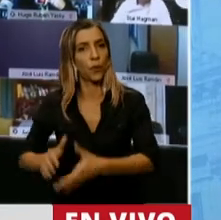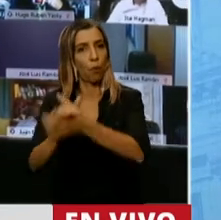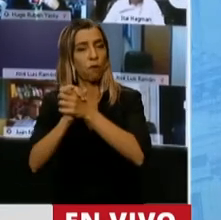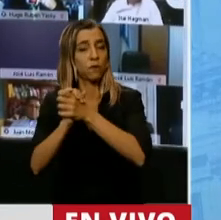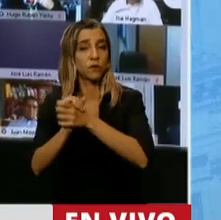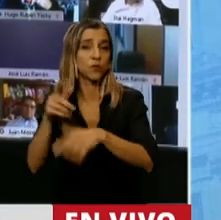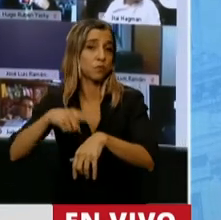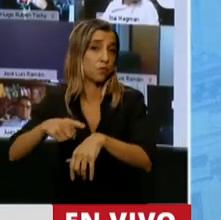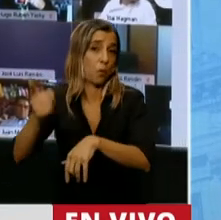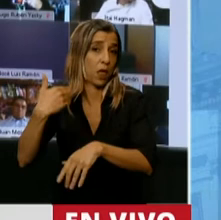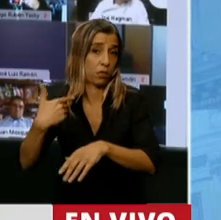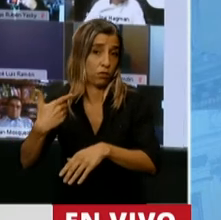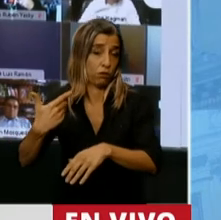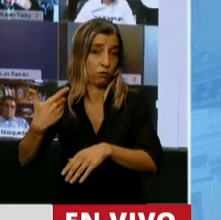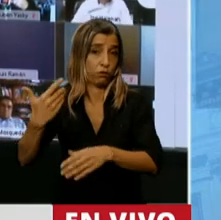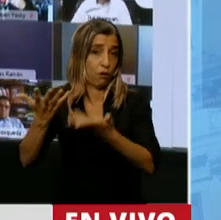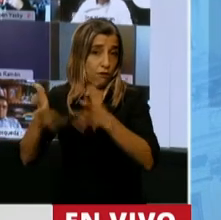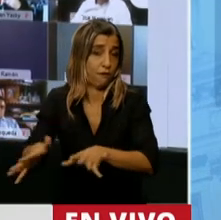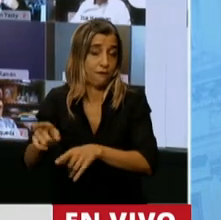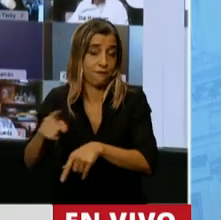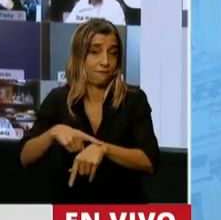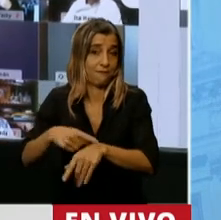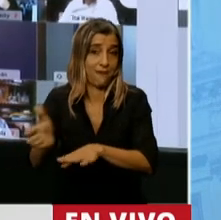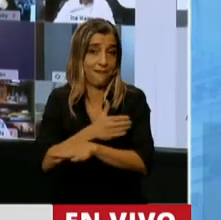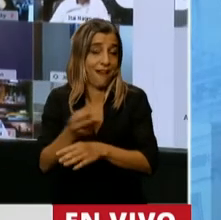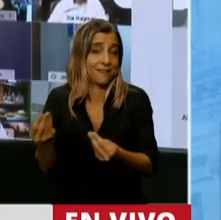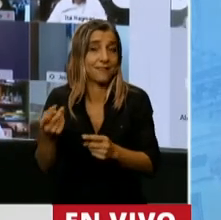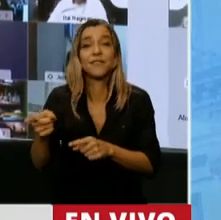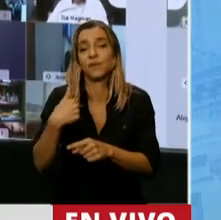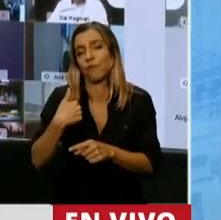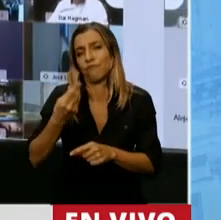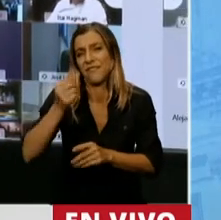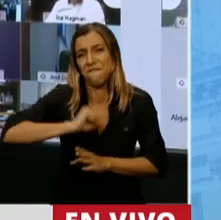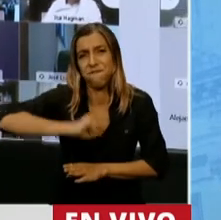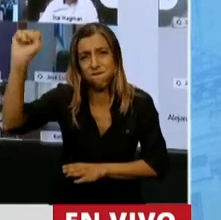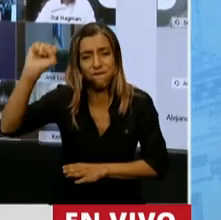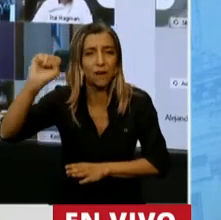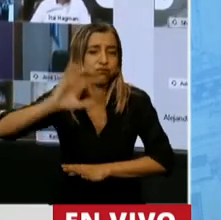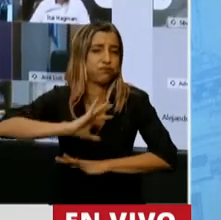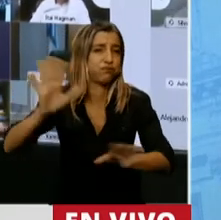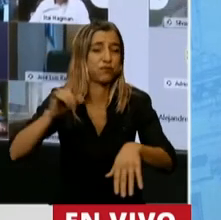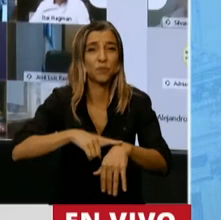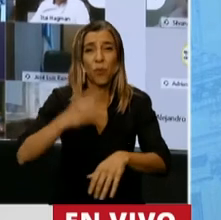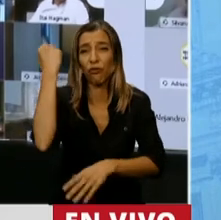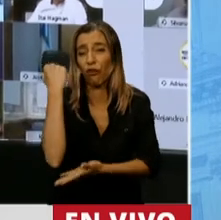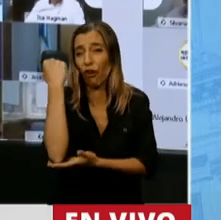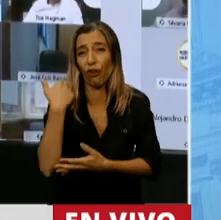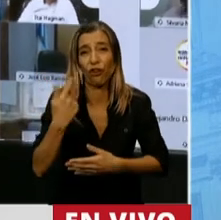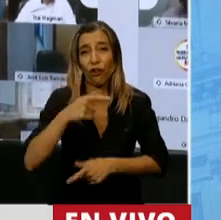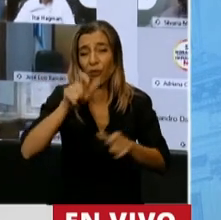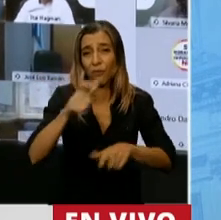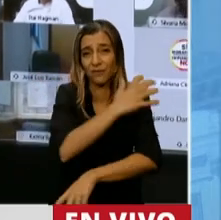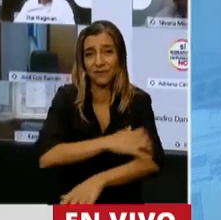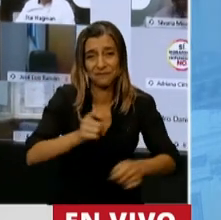retirar anticipadamente con la hiperinflación, un golpe económico que empujó a millones y millones a la pobreza.